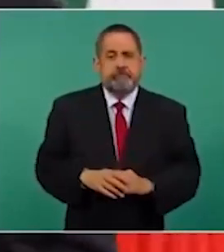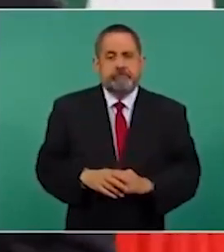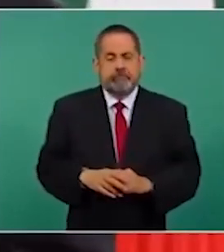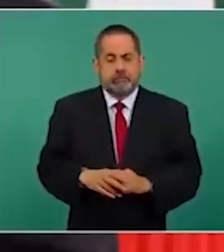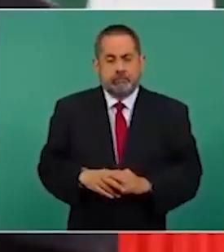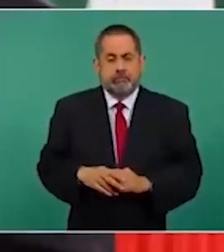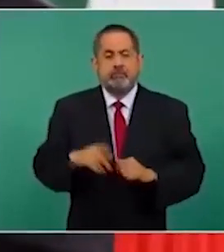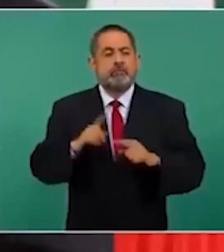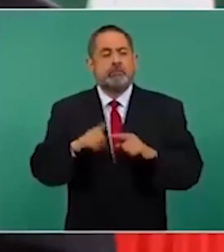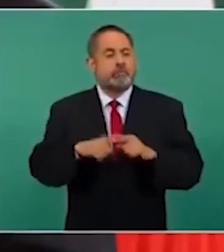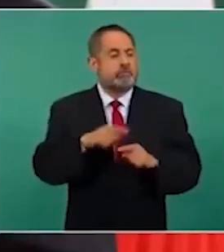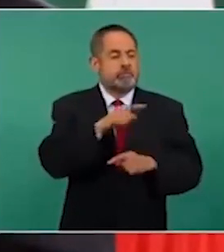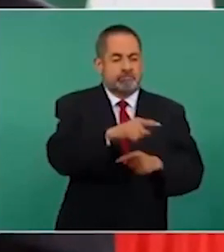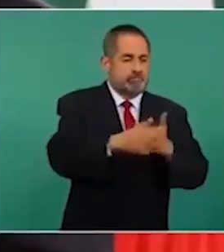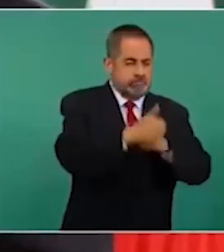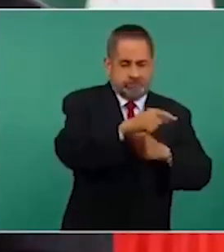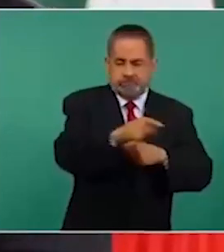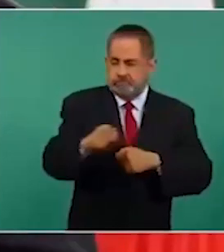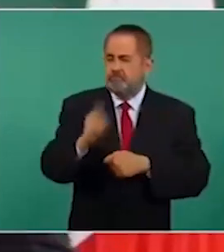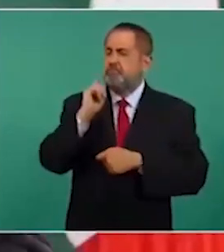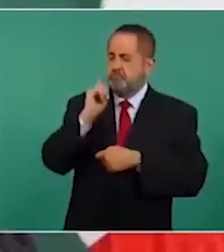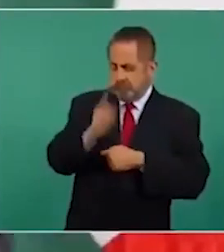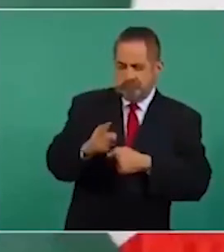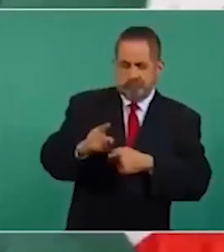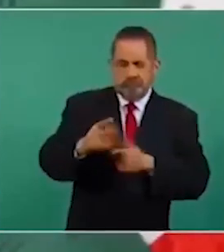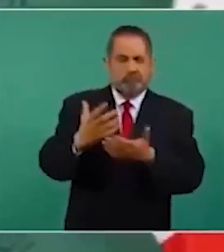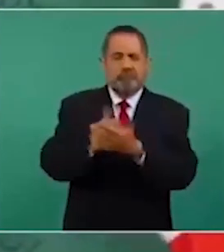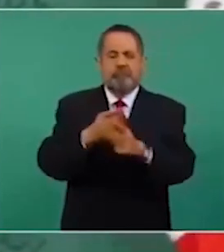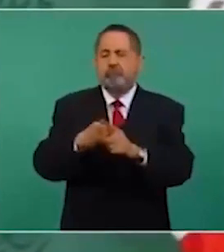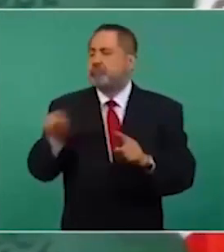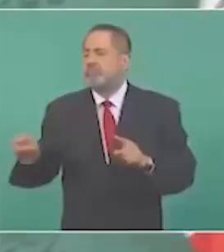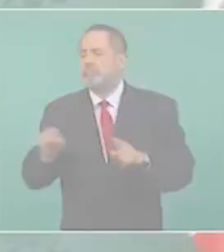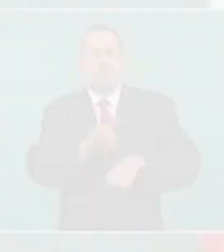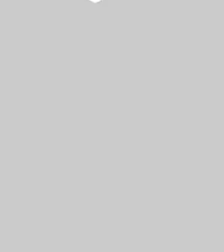y quién era el bueno. Y los otros iban de relleno